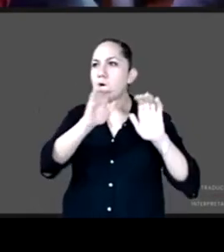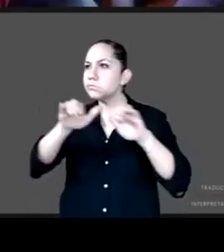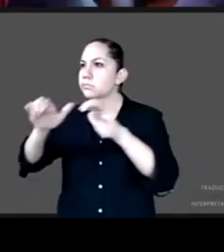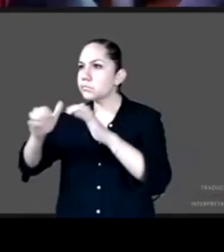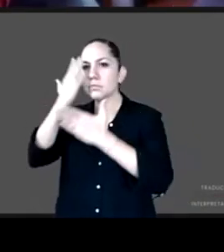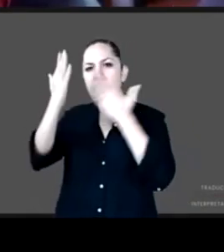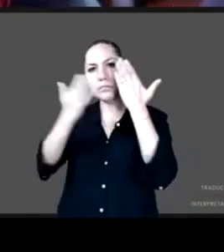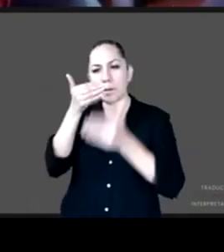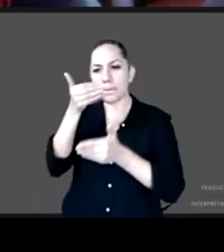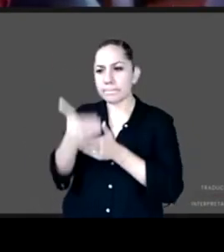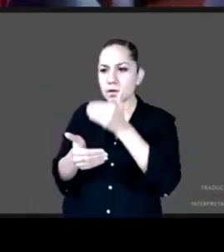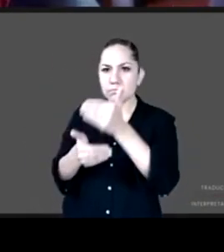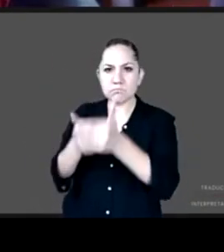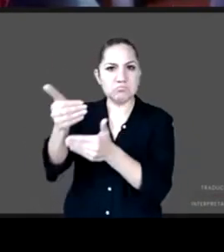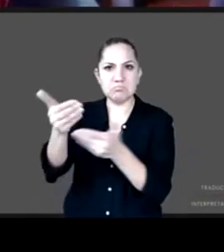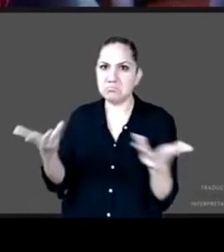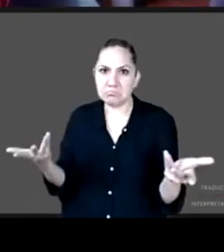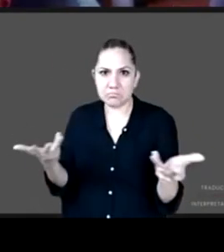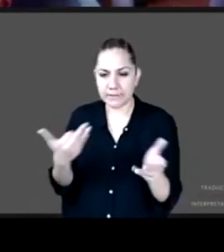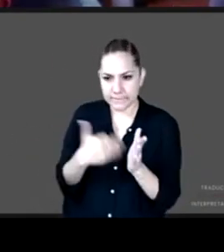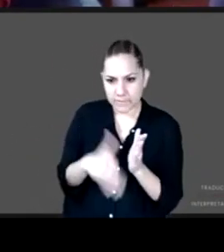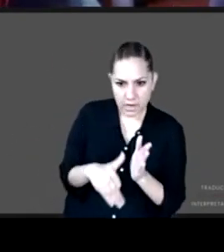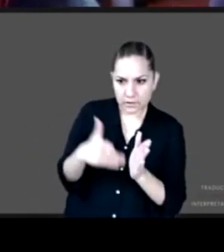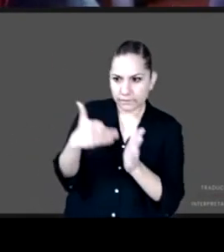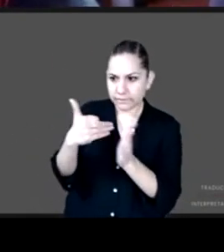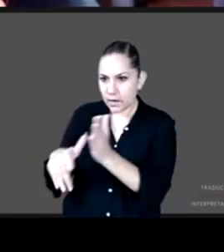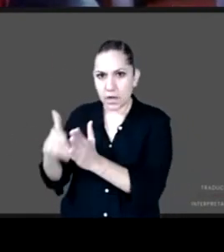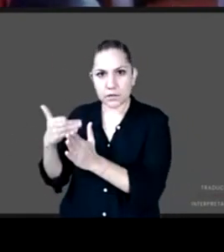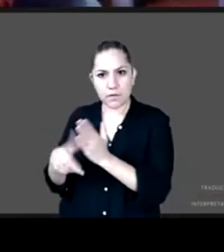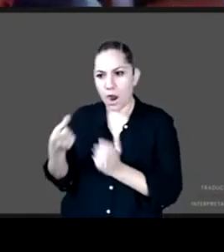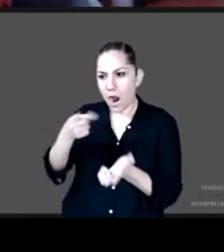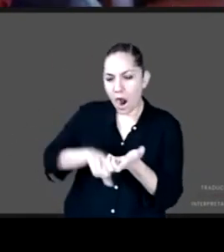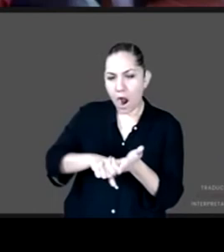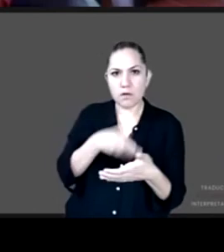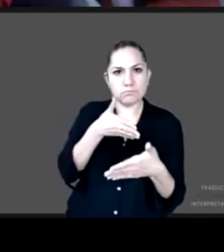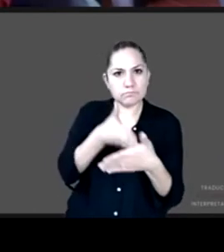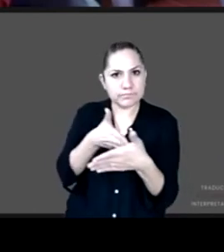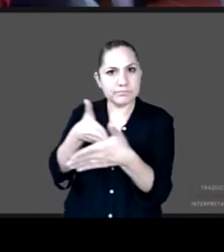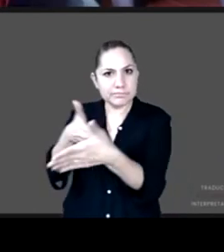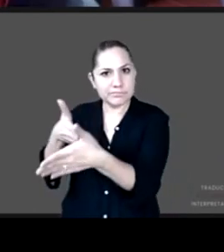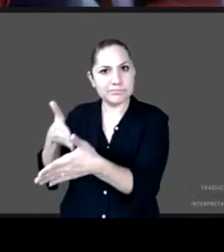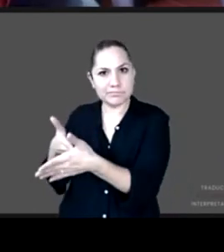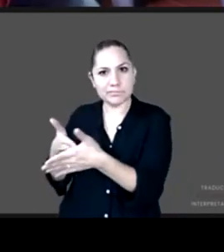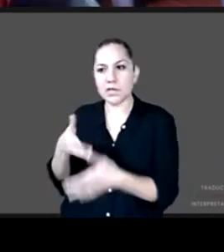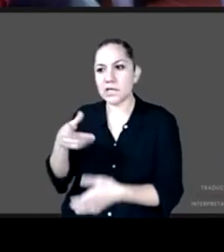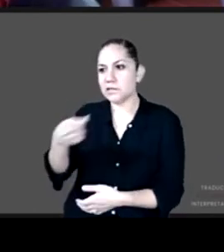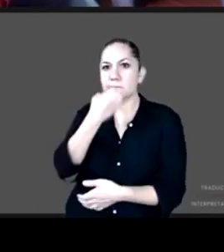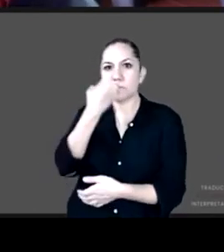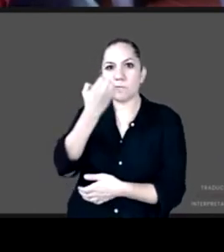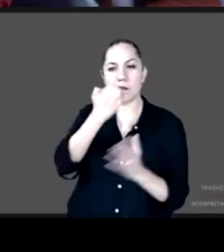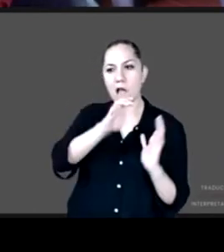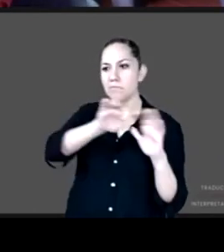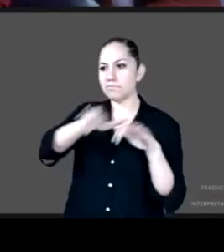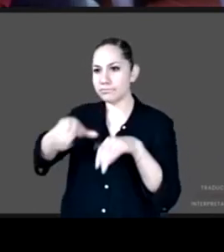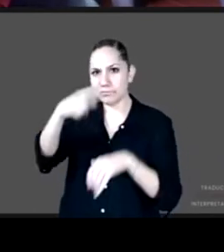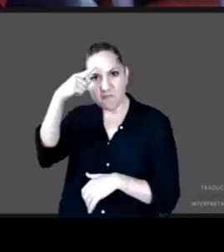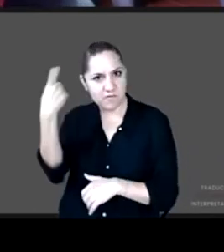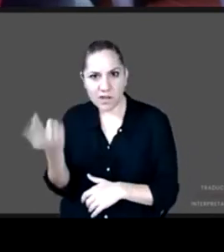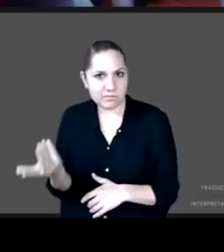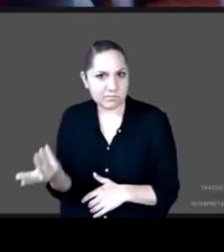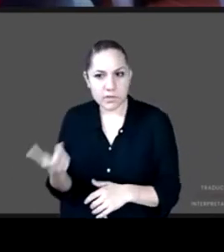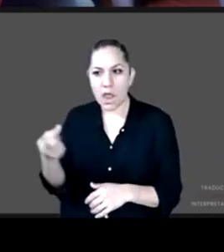el acceso físico, sino además la lengua es diferente, la posibilidad de tener